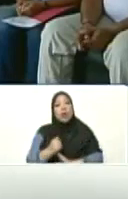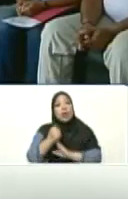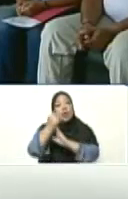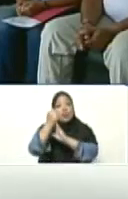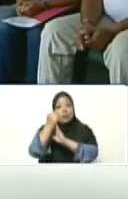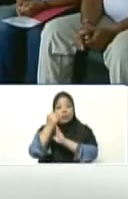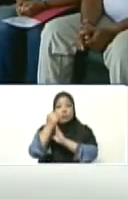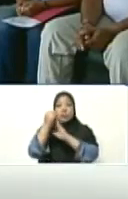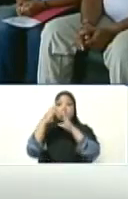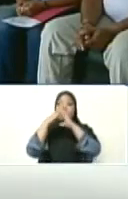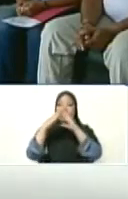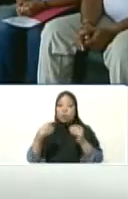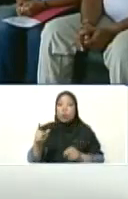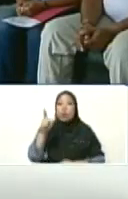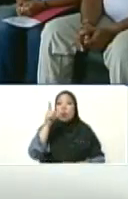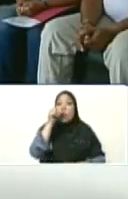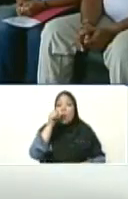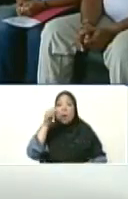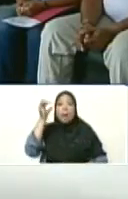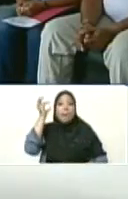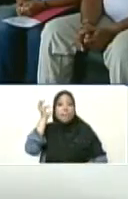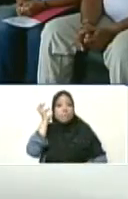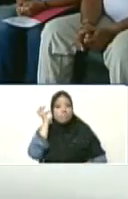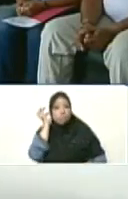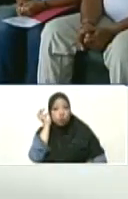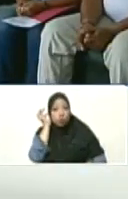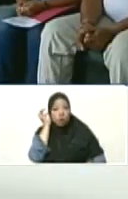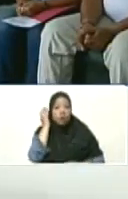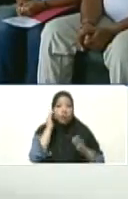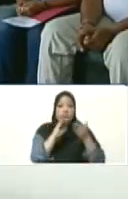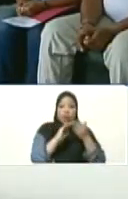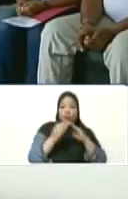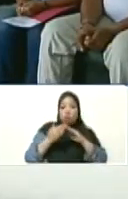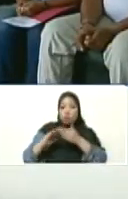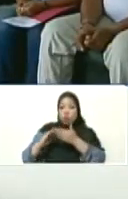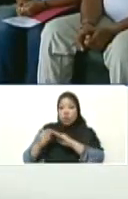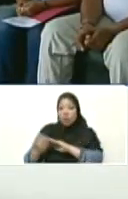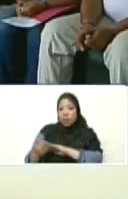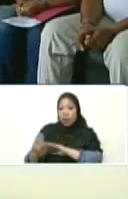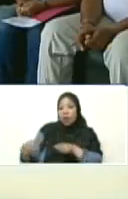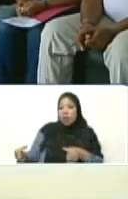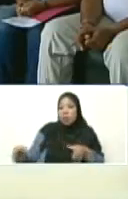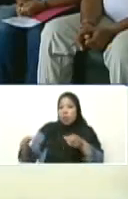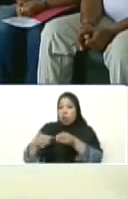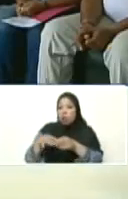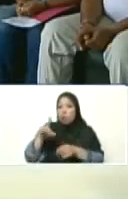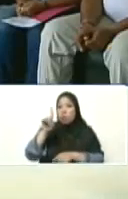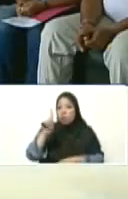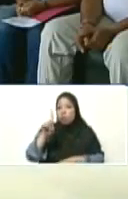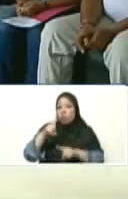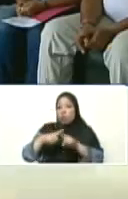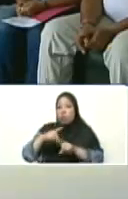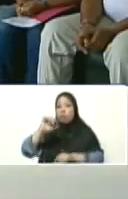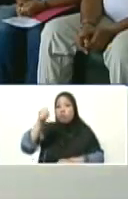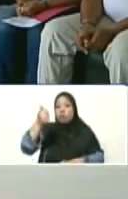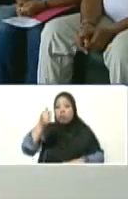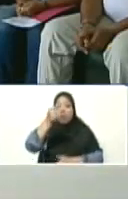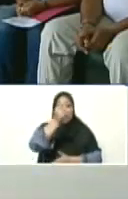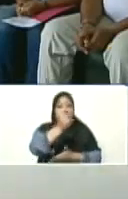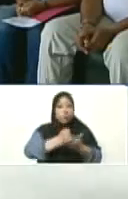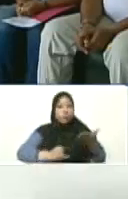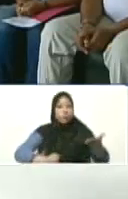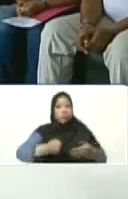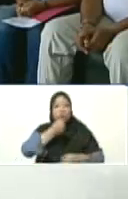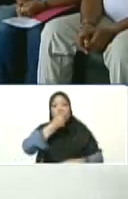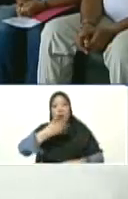y todos los líderes de base, de calle, comunidad a inscribir su uno por diez en el uno por diez